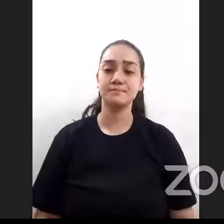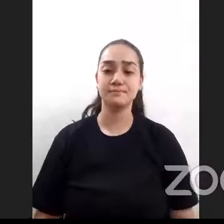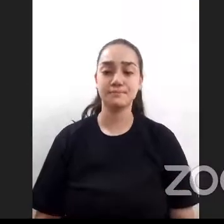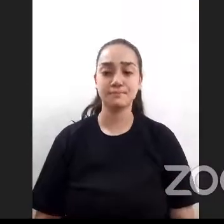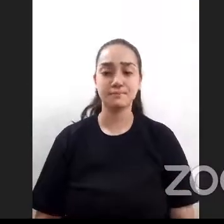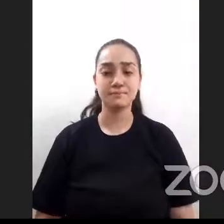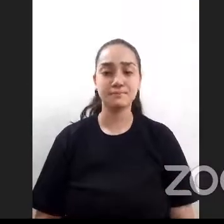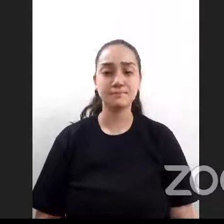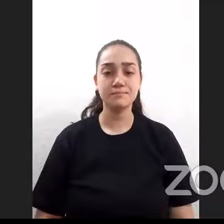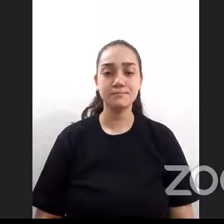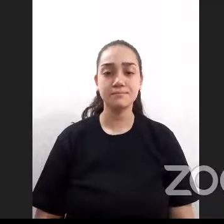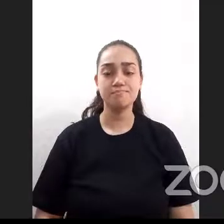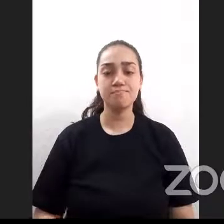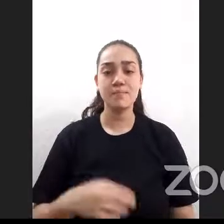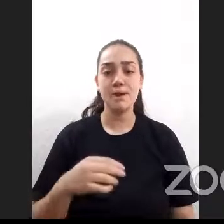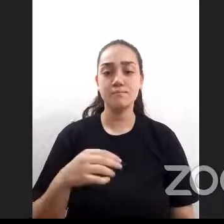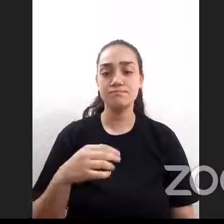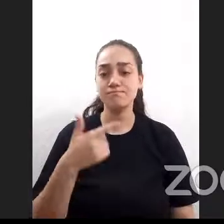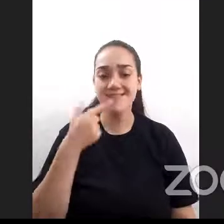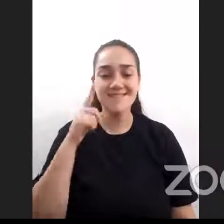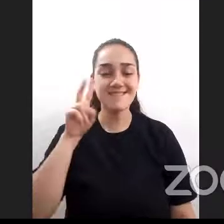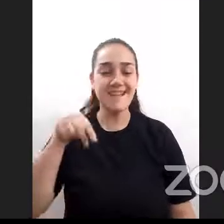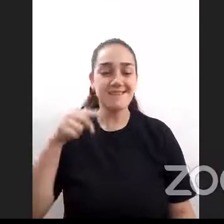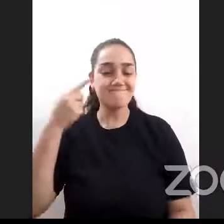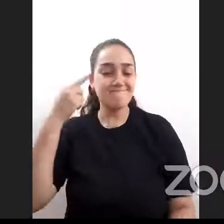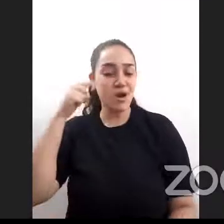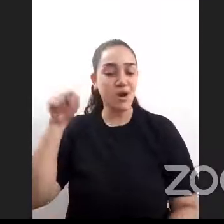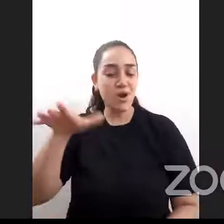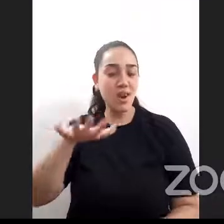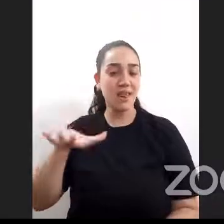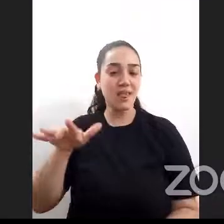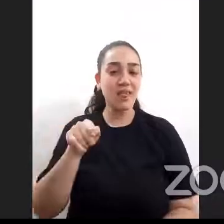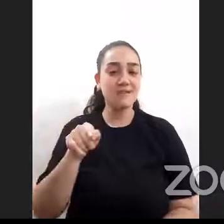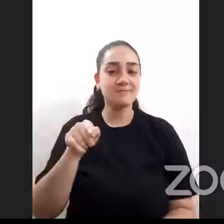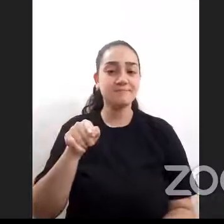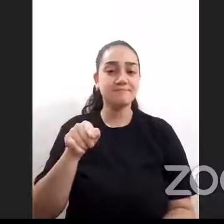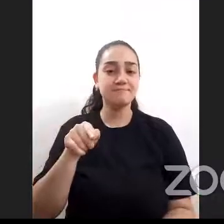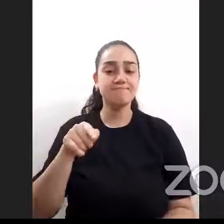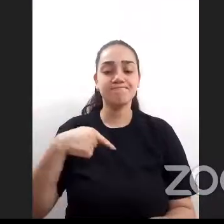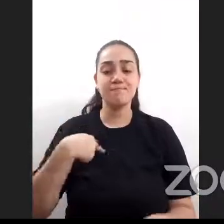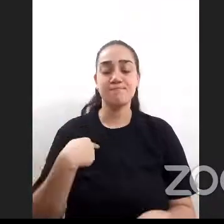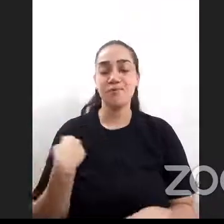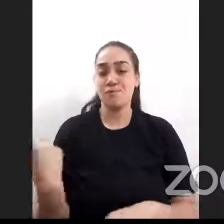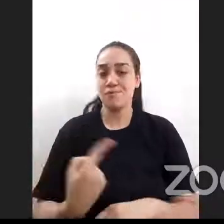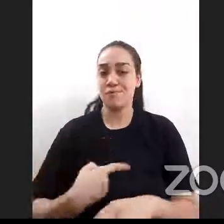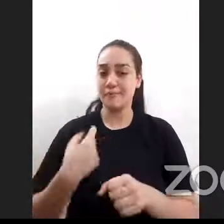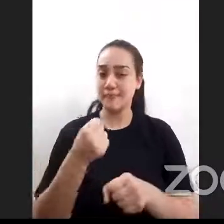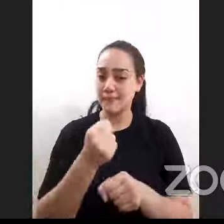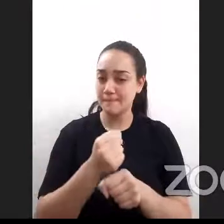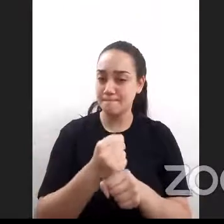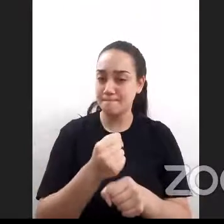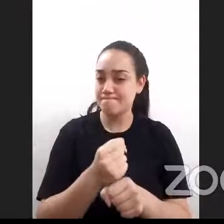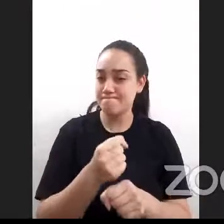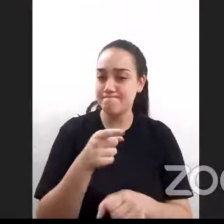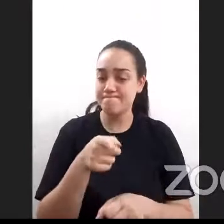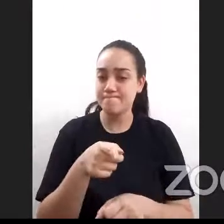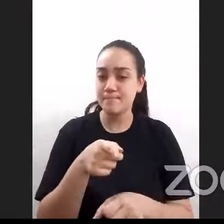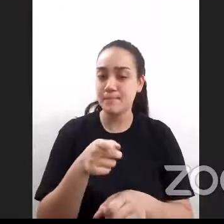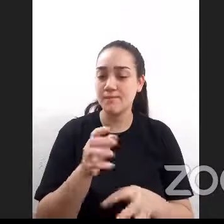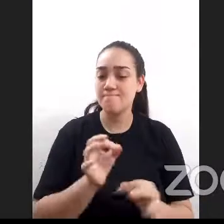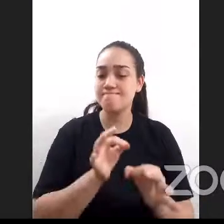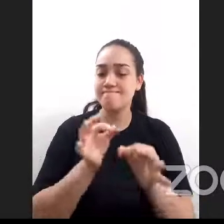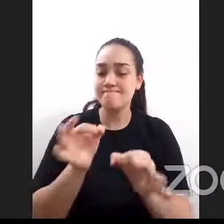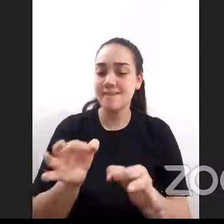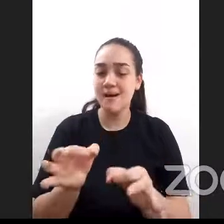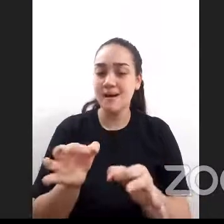lo que es la ruralidad como necesidad de conectividad tenemos por un lado nuestro trabajo en lo que es esto llegar con fibra a lugares